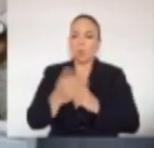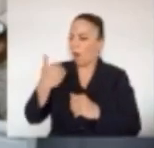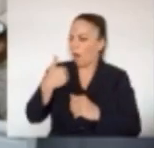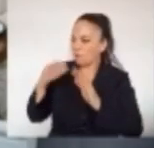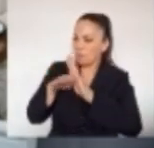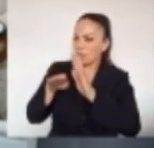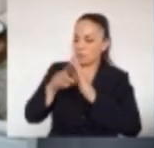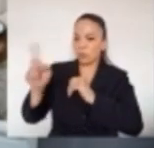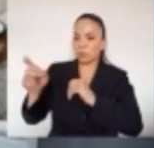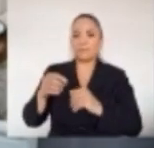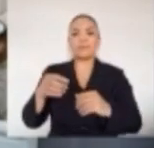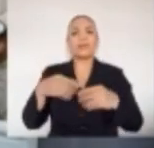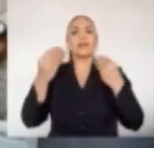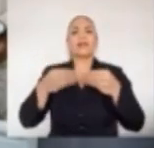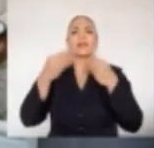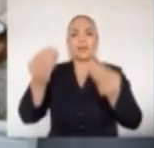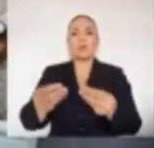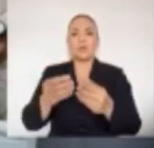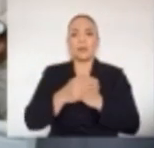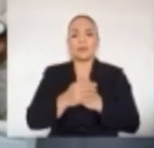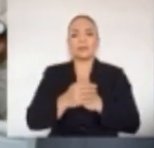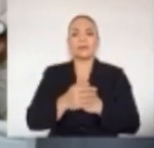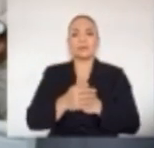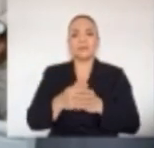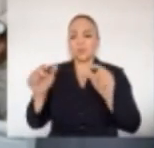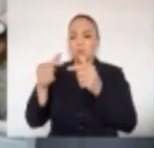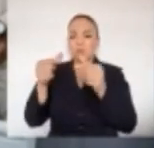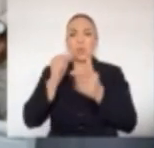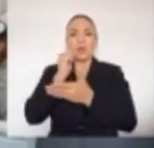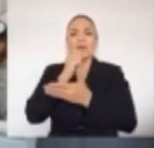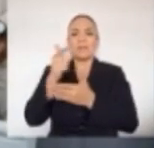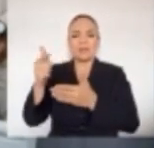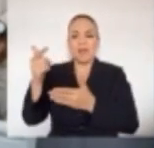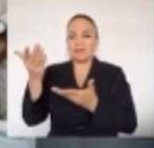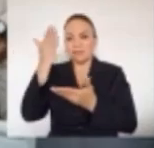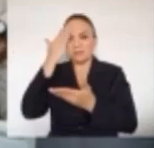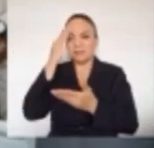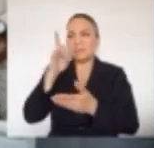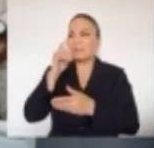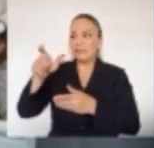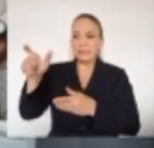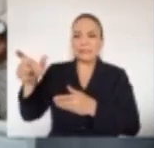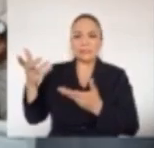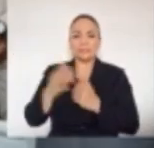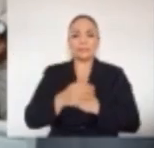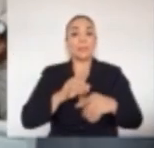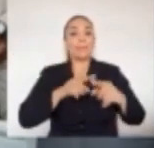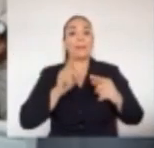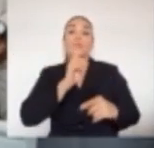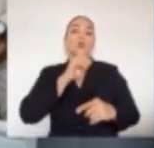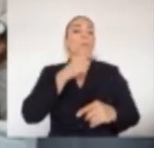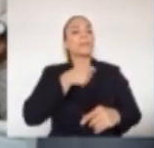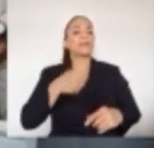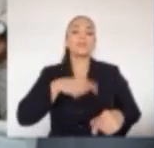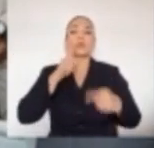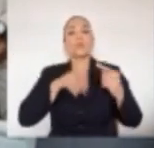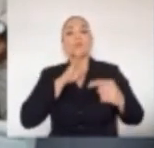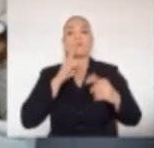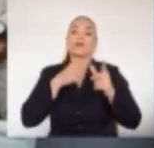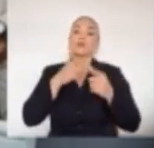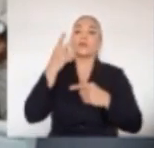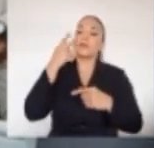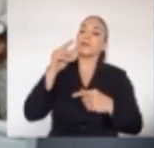Que le dieron a estos criminales reconocidos. Ah, no, no, no, el Presidente no puede hablar, vamos a ver qué dice la Sala Cuarta.